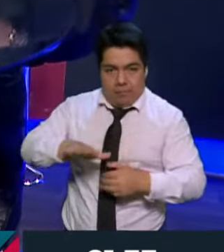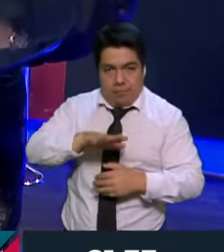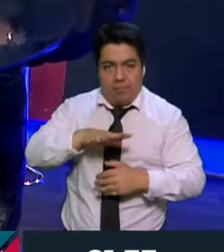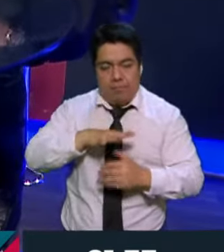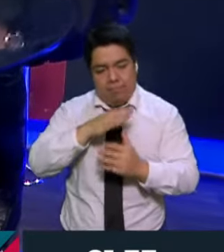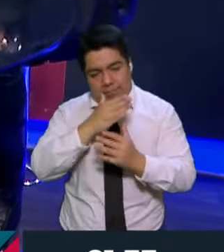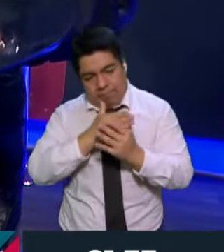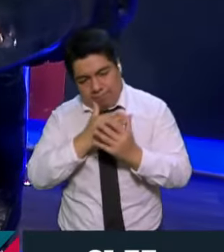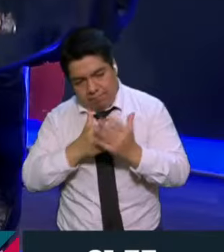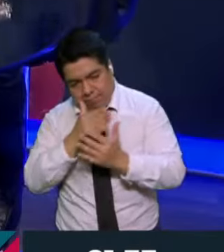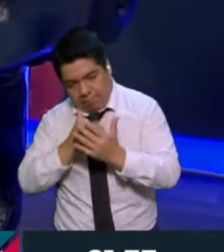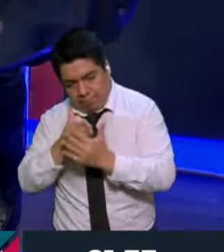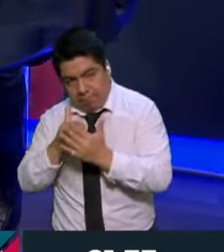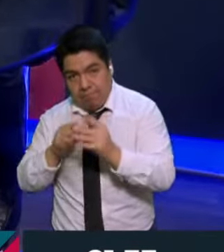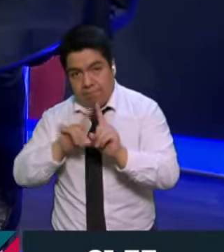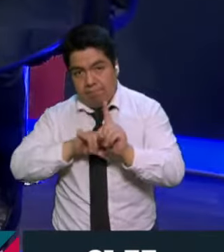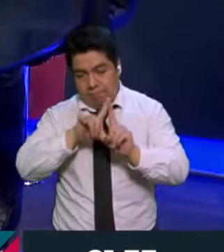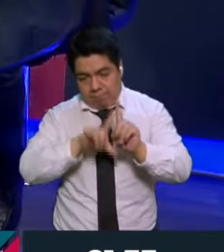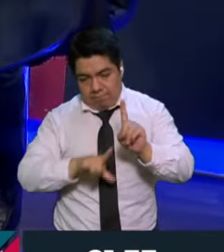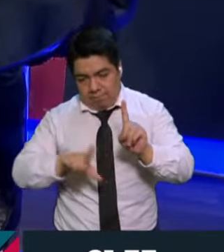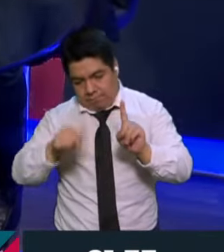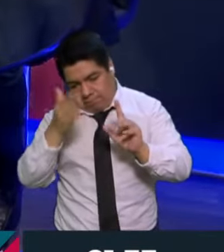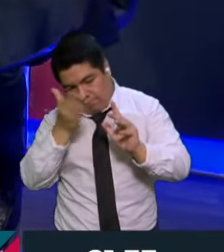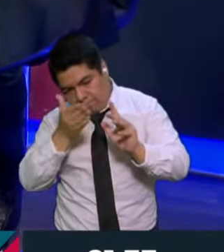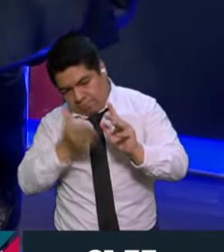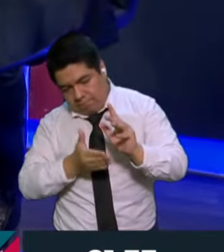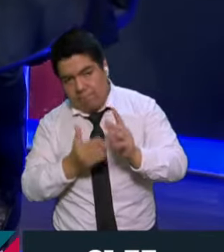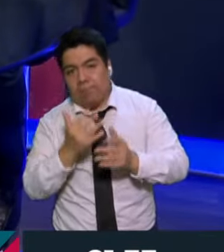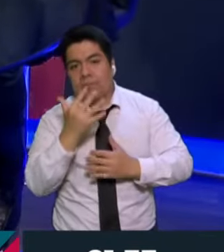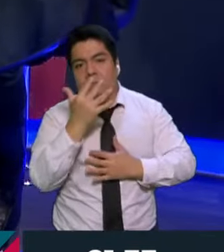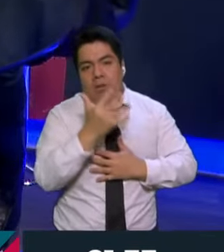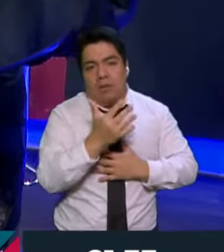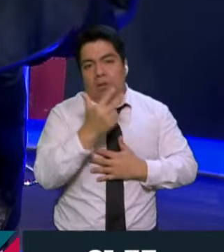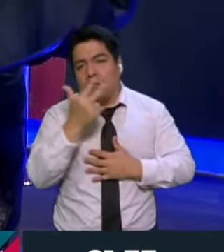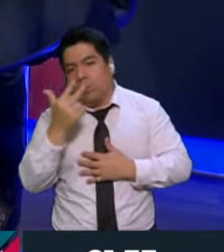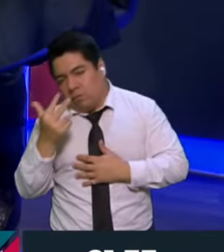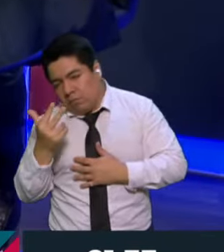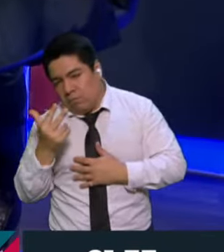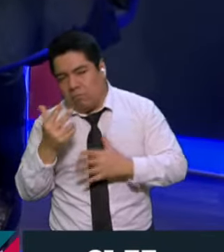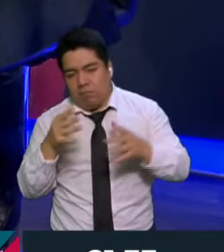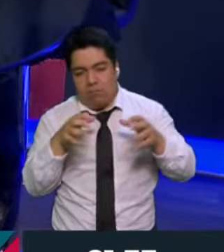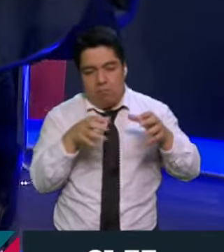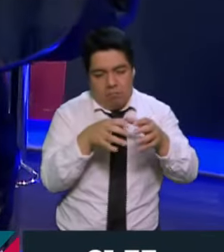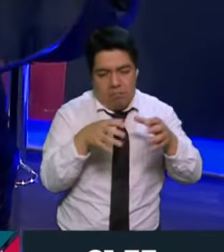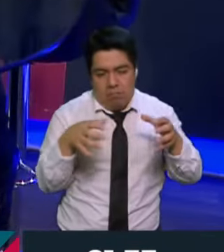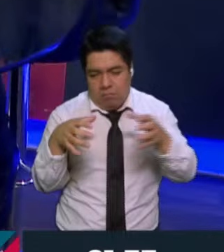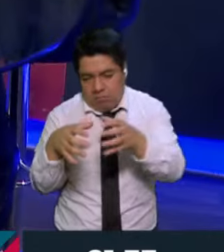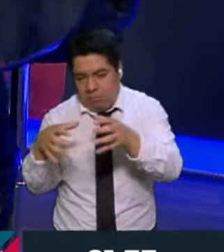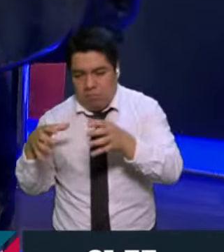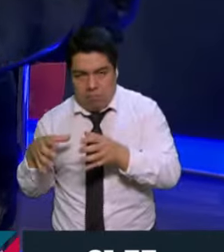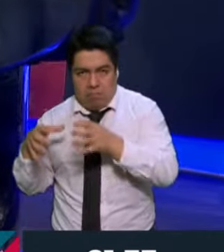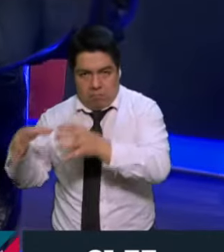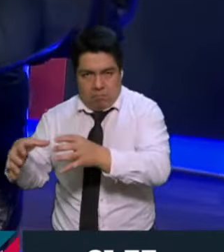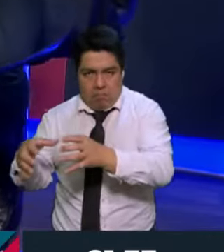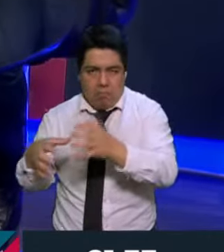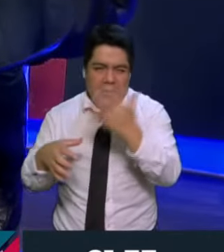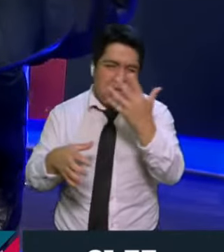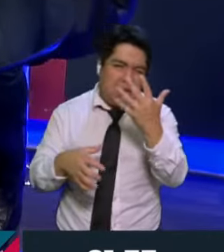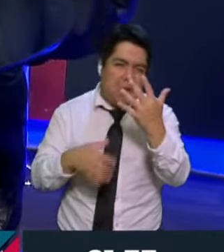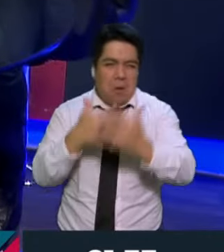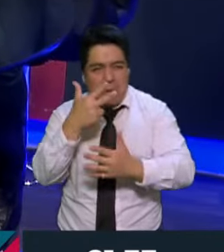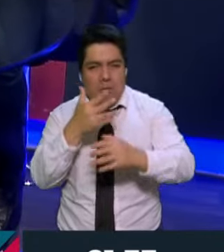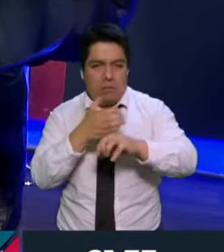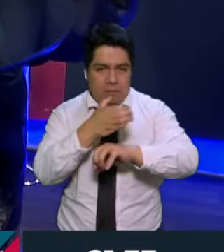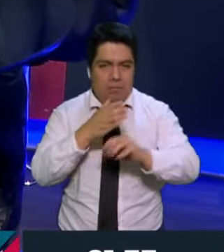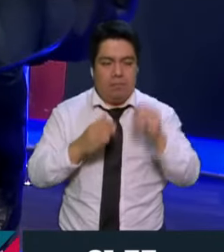divide el país, que tienen entre 5 y 8 entidades cada una. Son bloques regionales. De tal forma que se